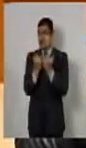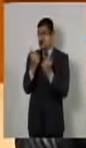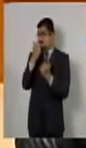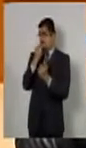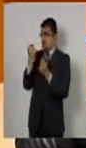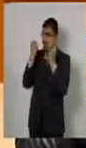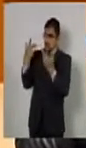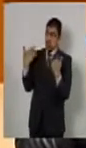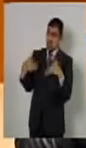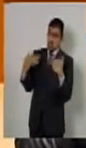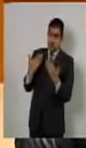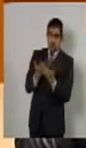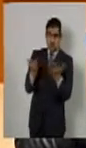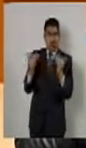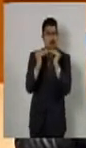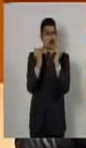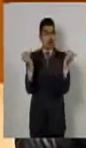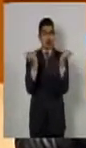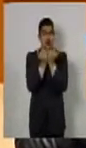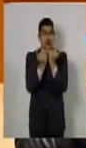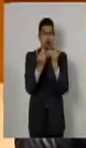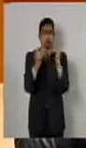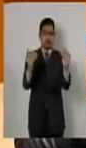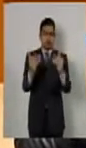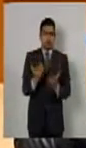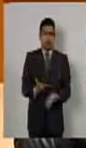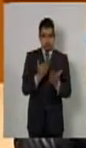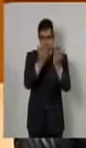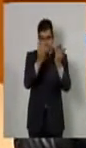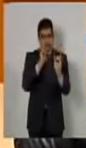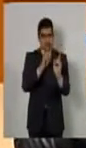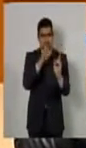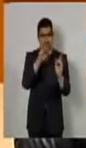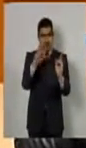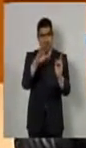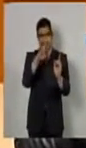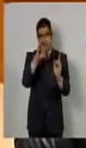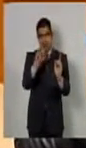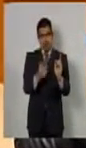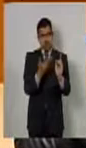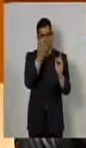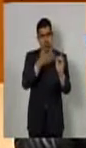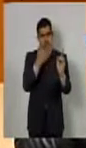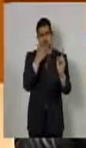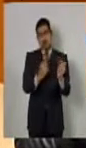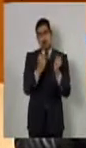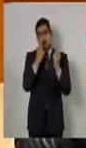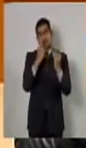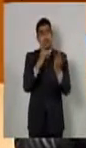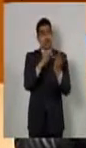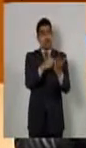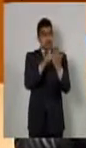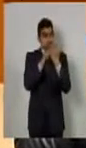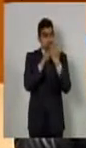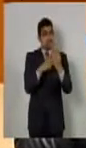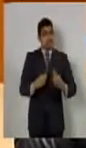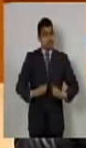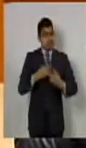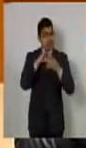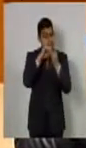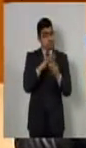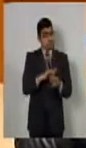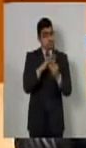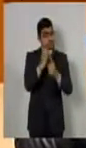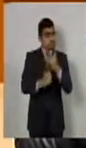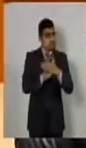sus hombres ilustres. Enhorabuena maestra Julia Carabias. Gracias por su ejemplo de integridad y